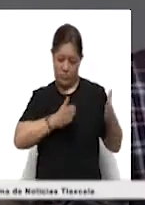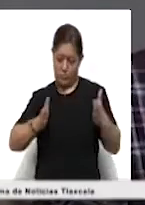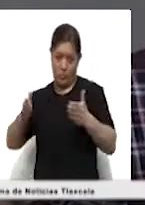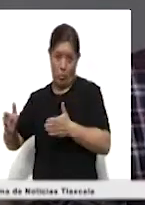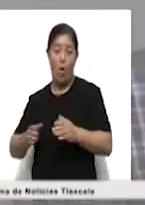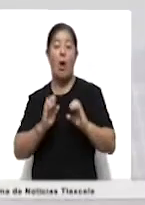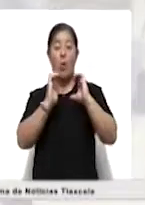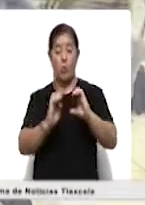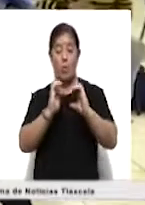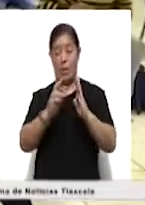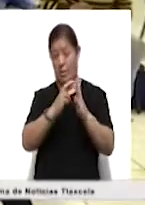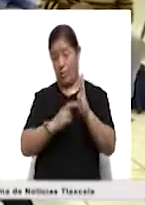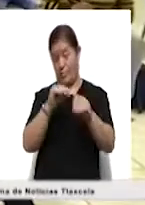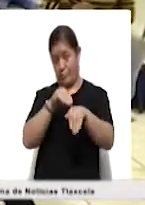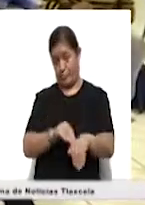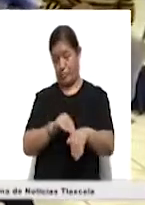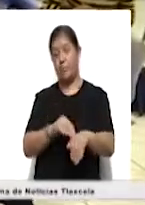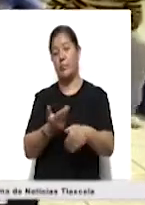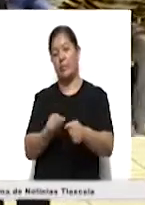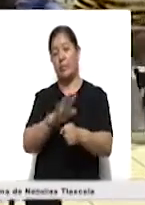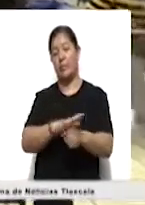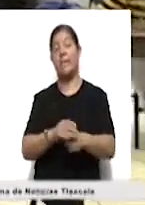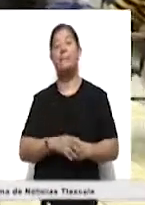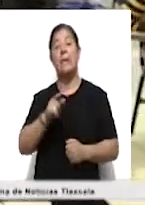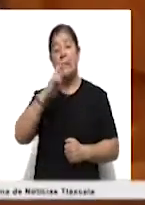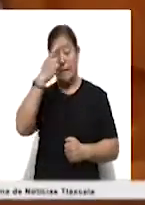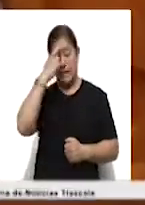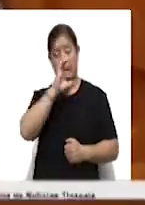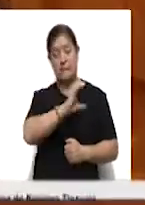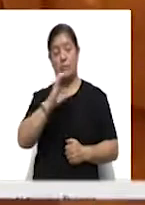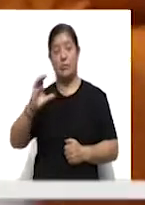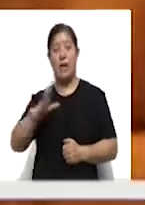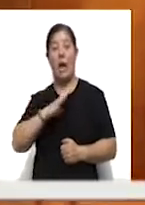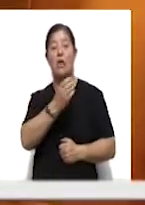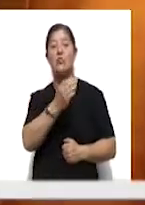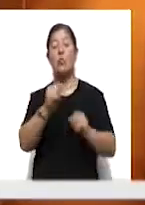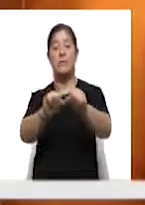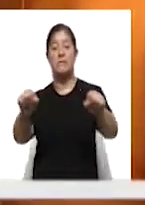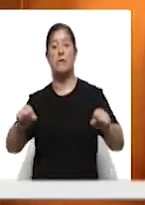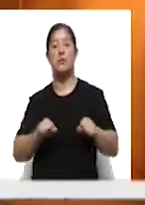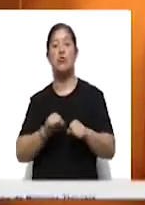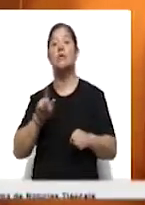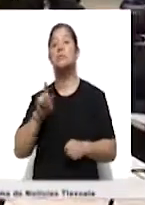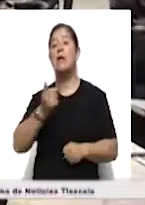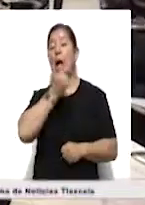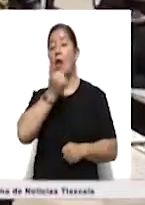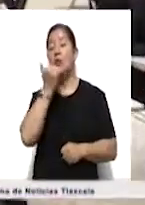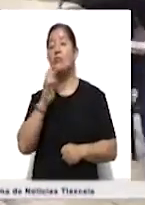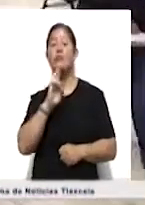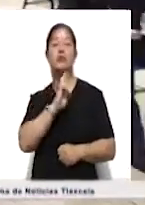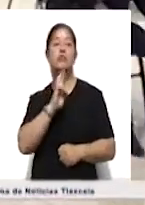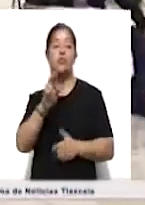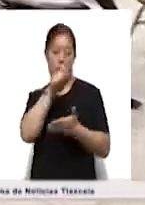protocolos necesarios. Cabe señalar que en el Centro de Convenciones se adaptaron nueve salones, donde los aspirantes respondieron los